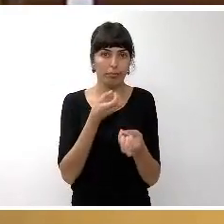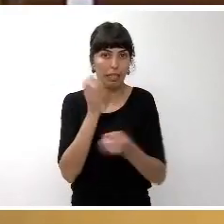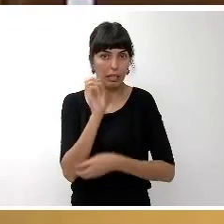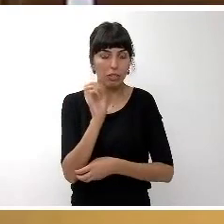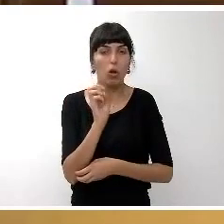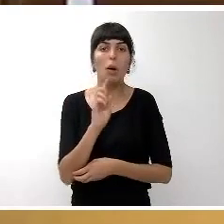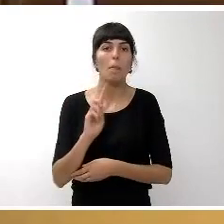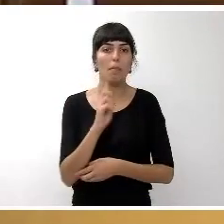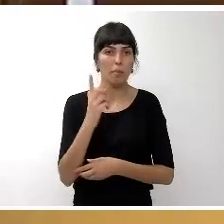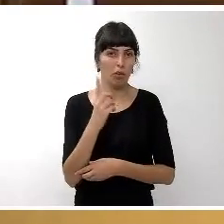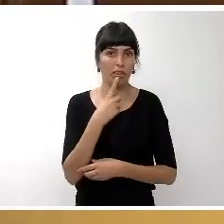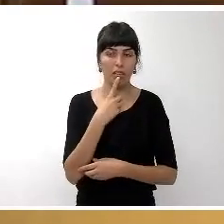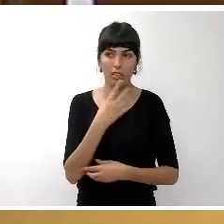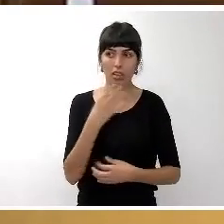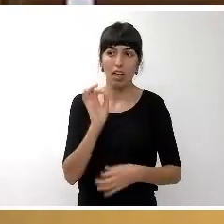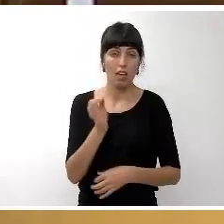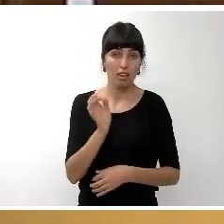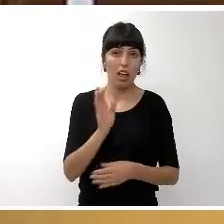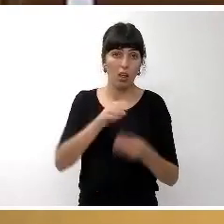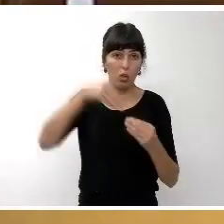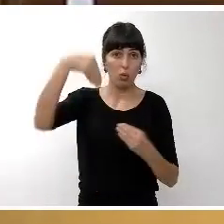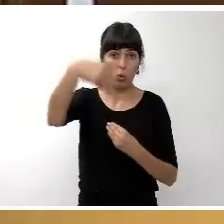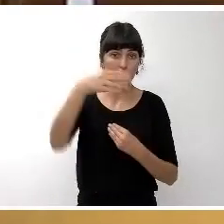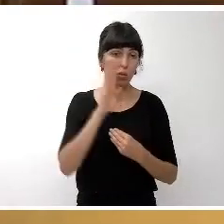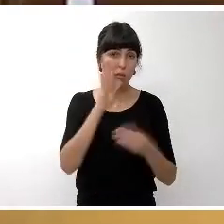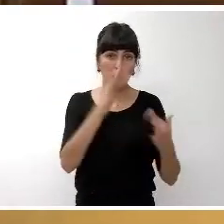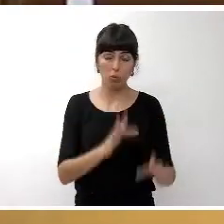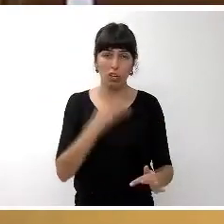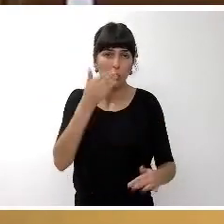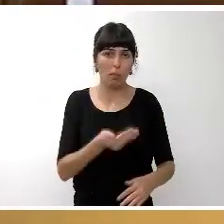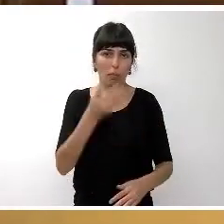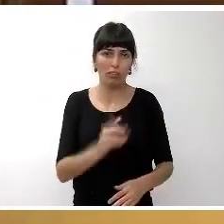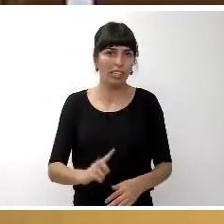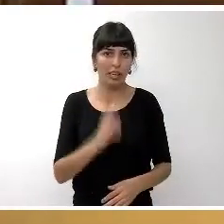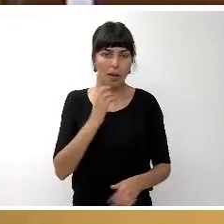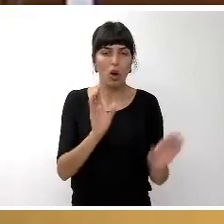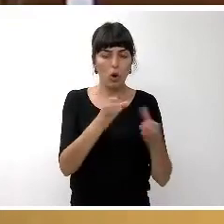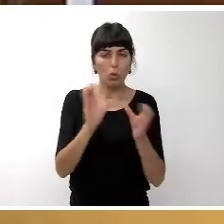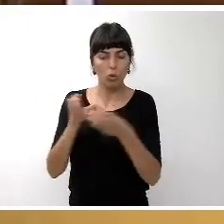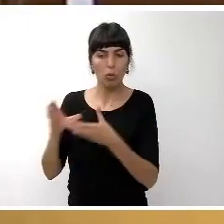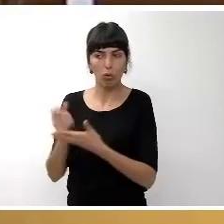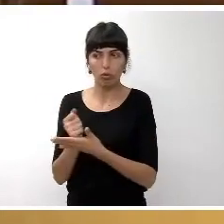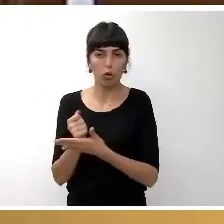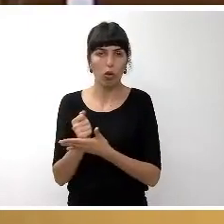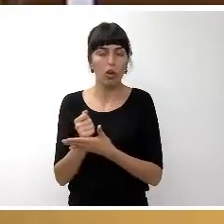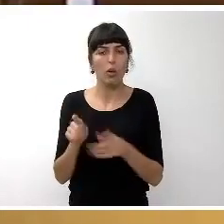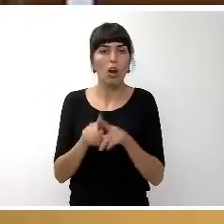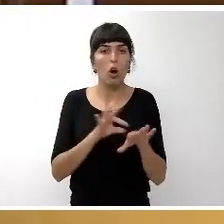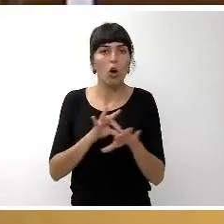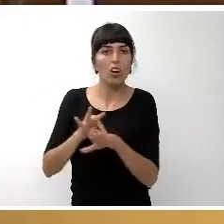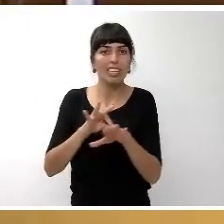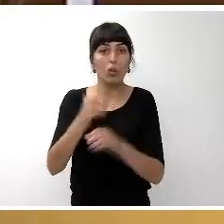En primer lugar, es verdad que este es el documento más importante, se ha dicho por todos los grupos, que marca la orientación de